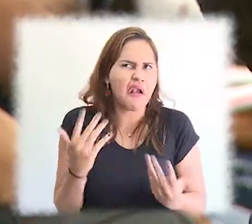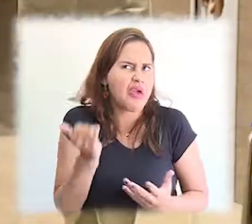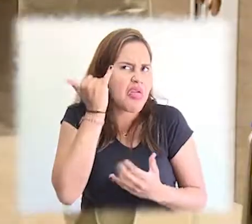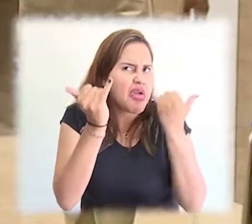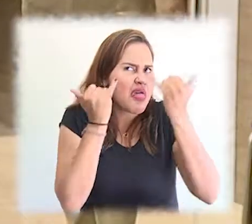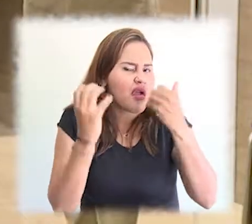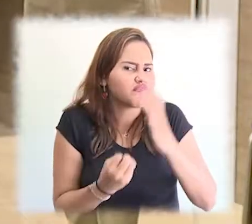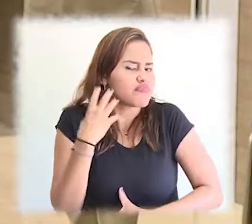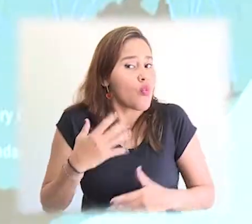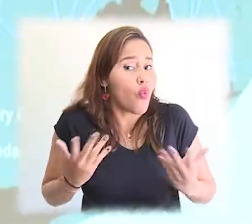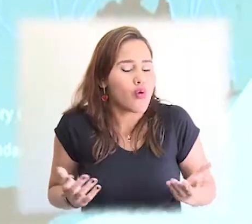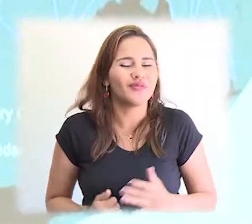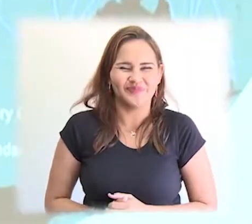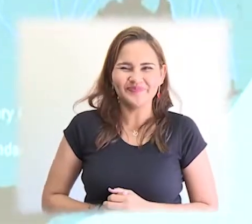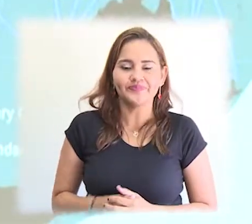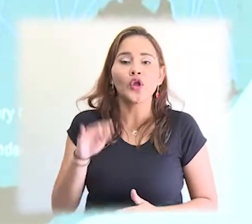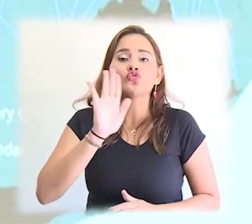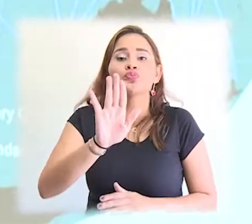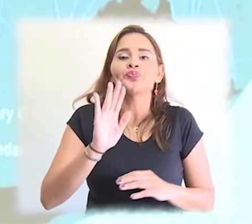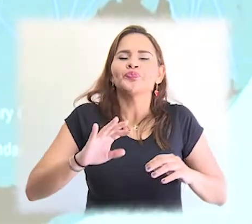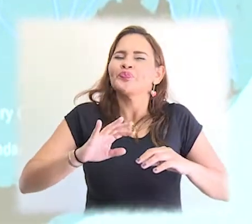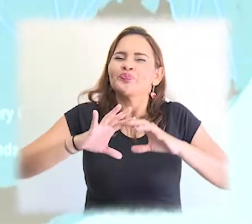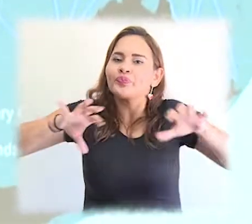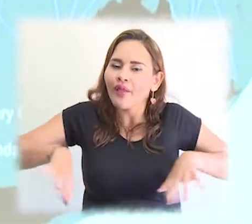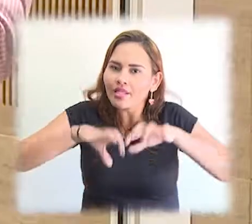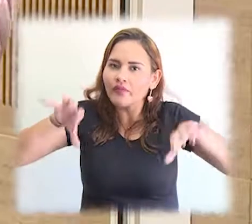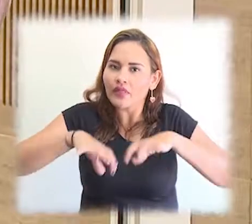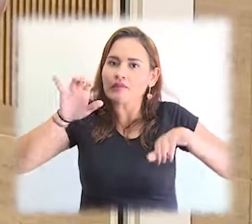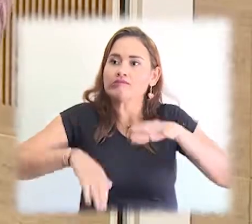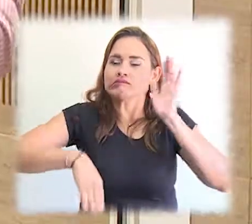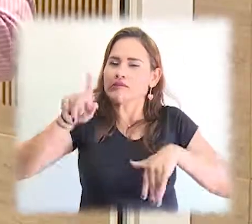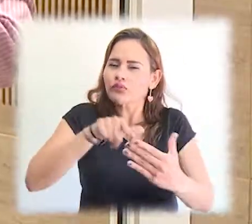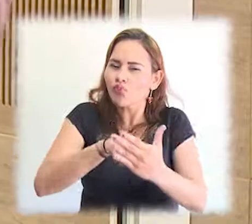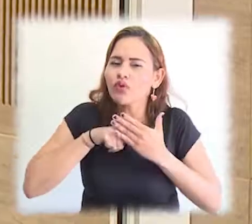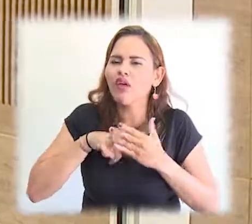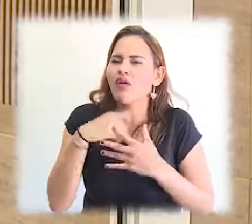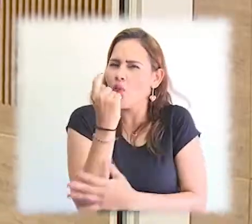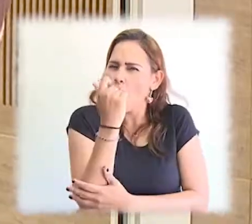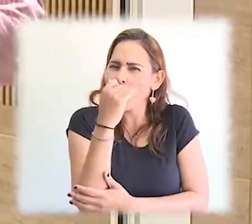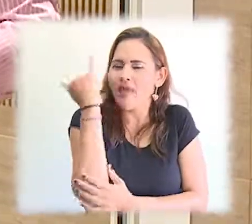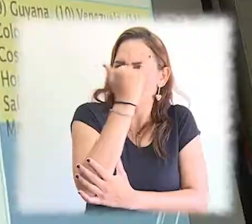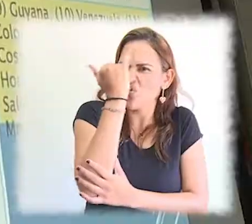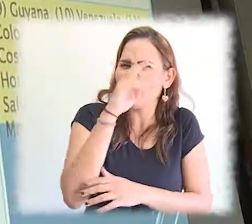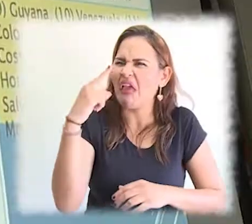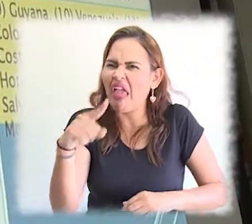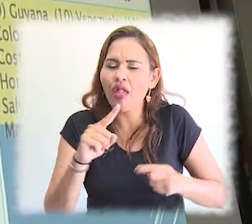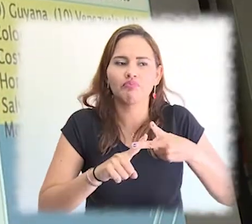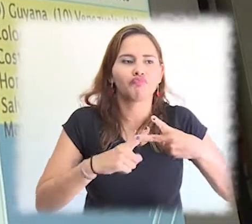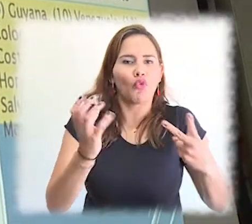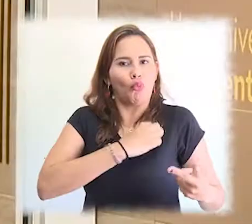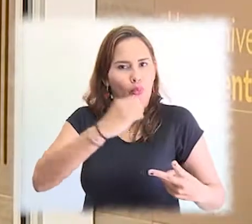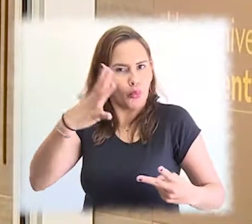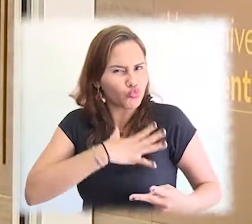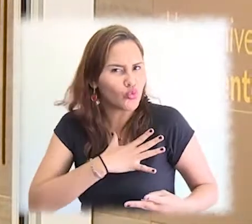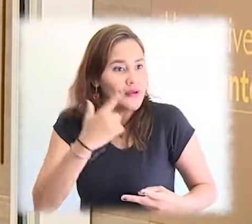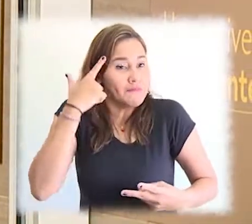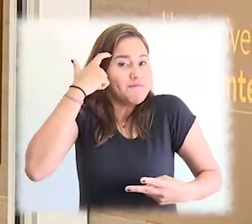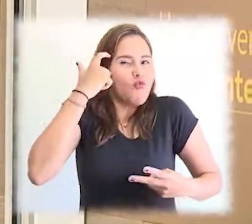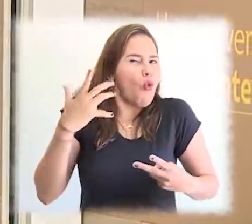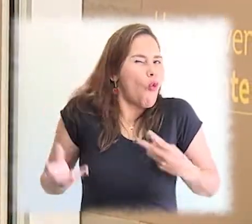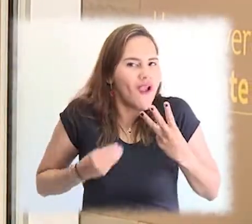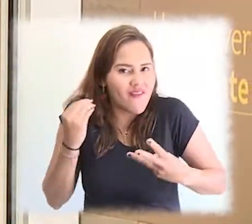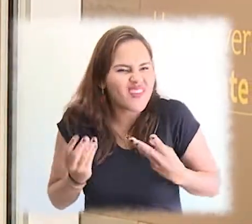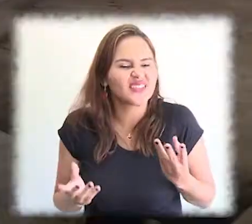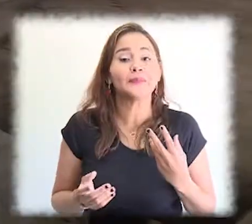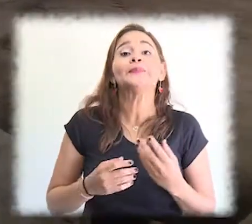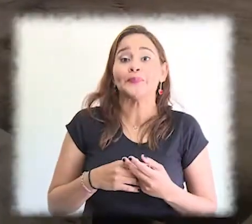Economía Azul, Retos y Oportunidades, protagonizada por el rector Pablo Vera Salazar, y la política nacional del océano